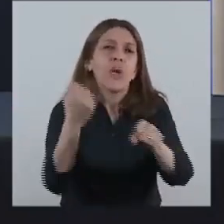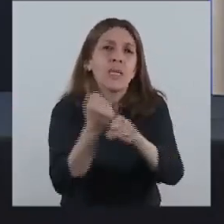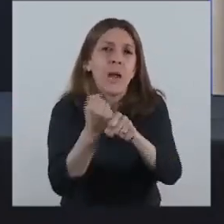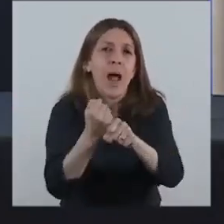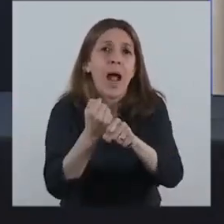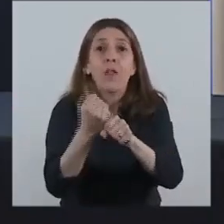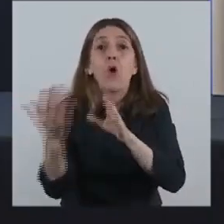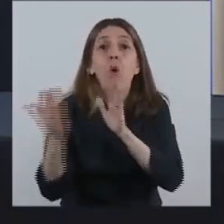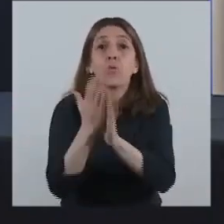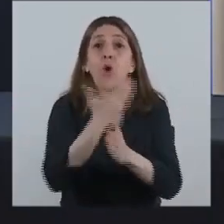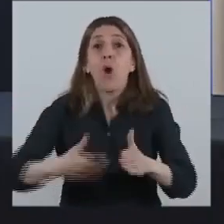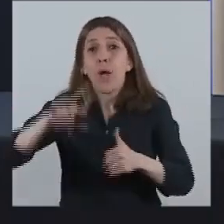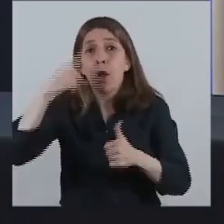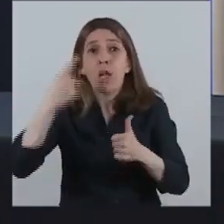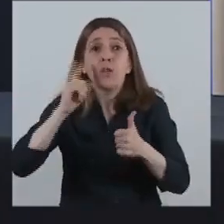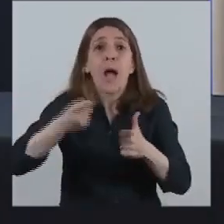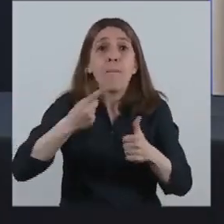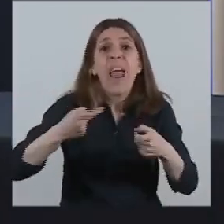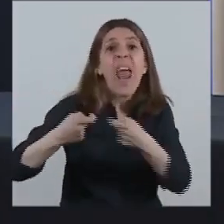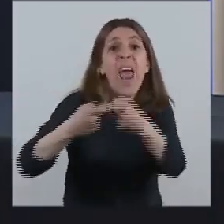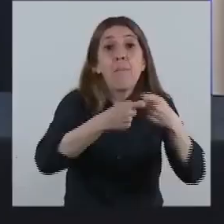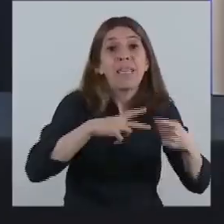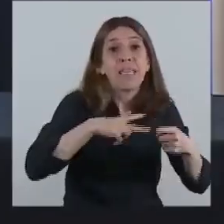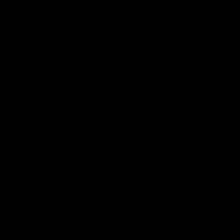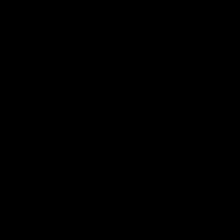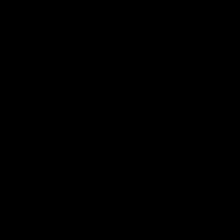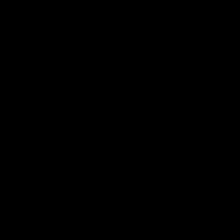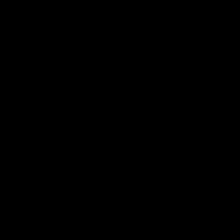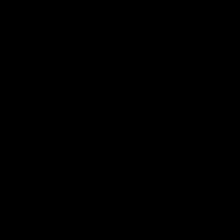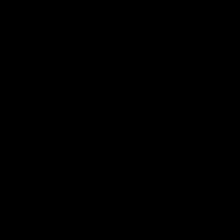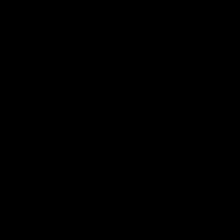el Gobierno Nacional y el sector privado en esa misma dirección.